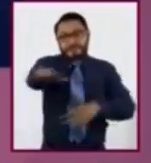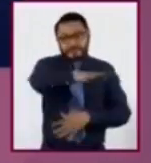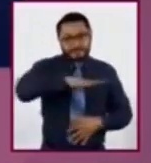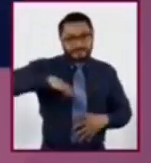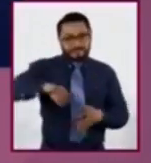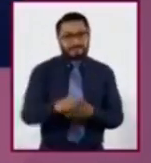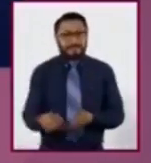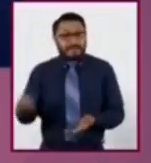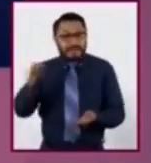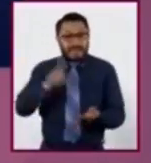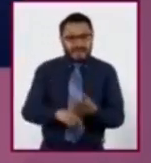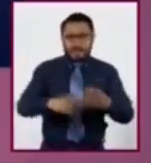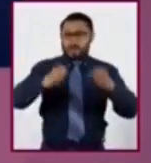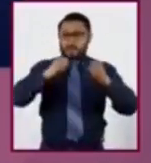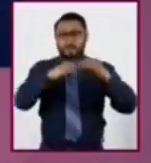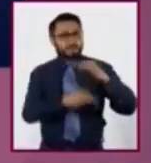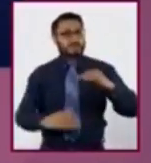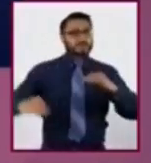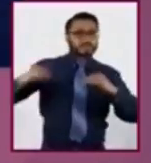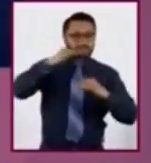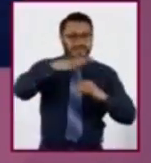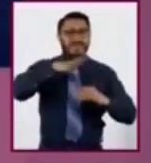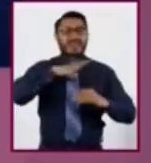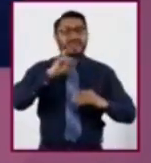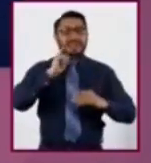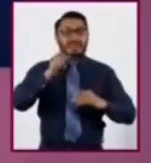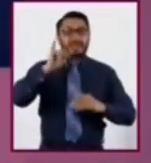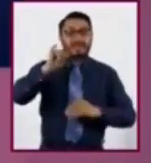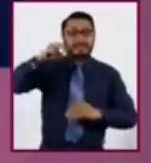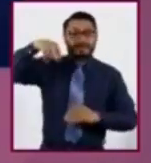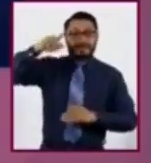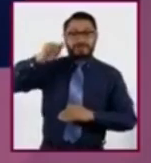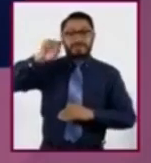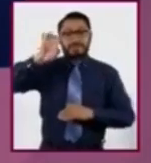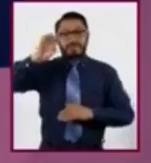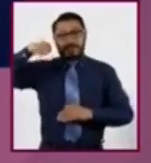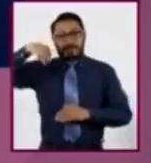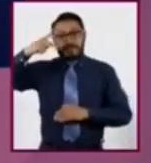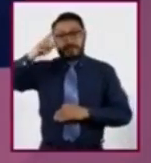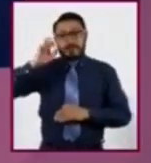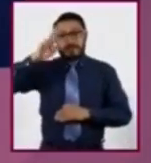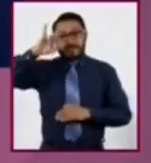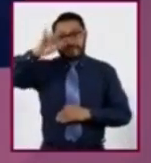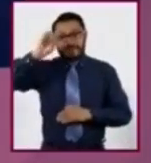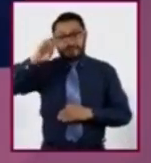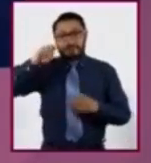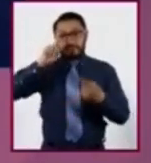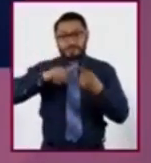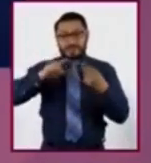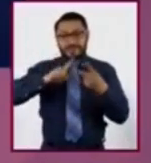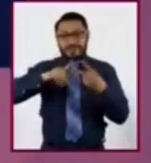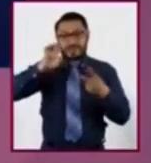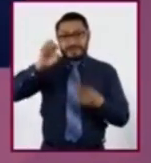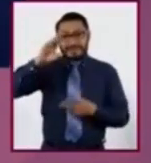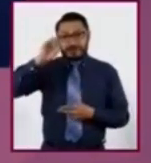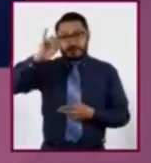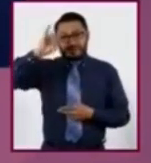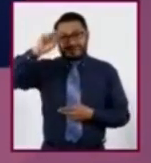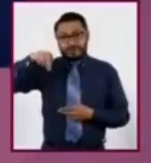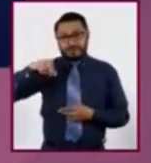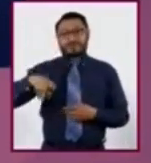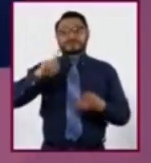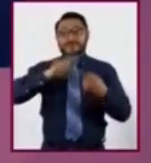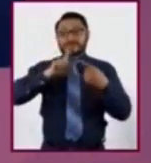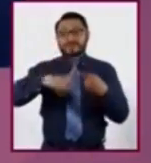Dentro de las fuerzas externas están el intemperismo y la erosión. El intemperismo es la